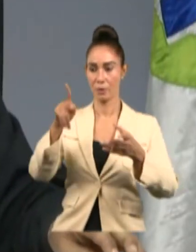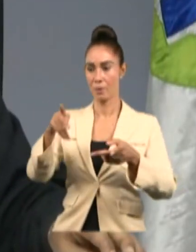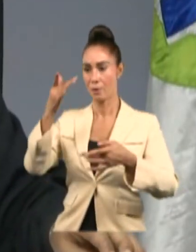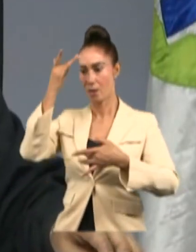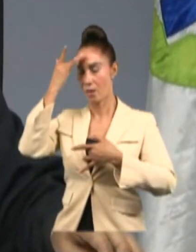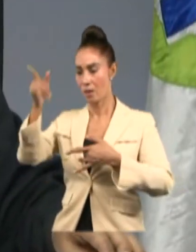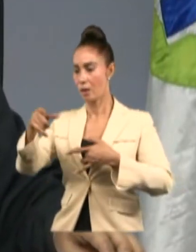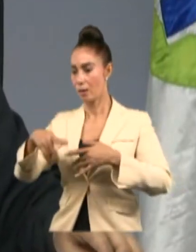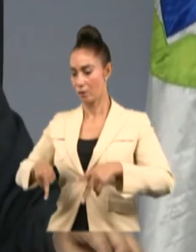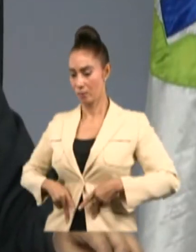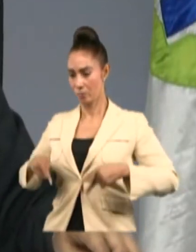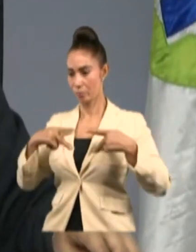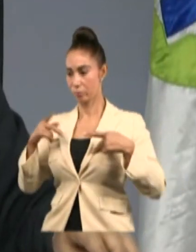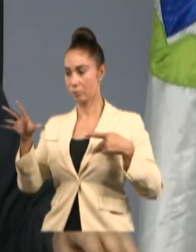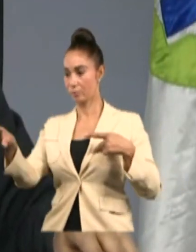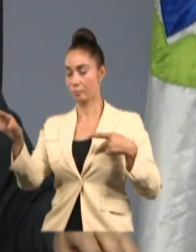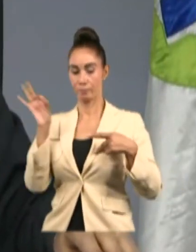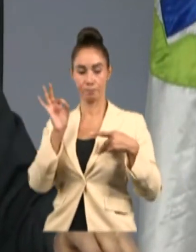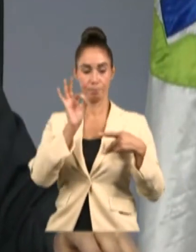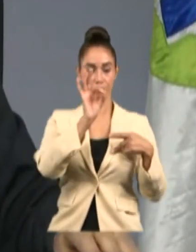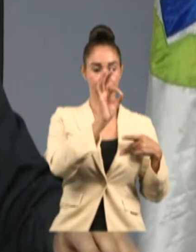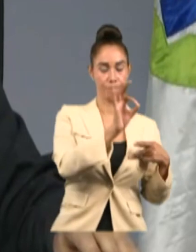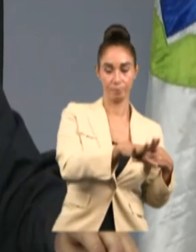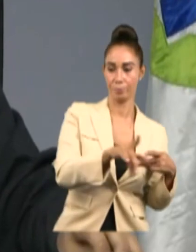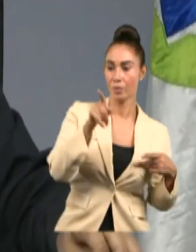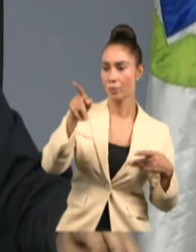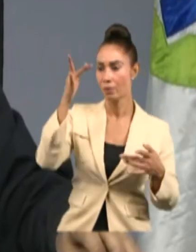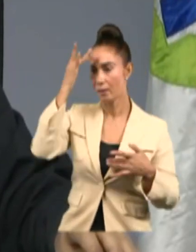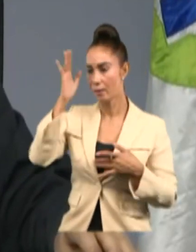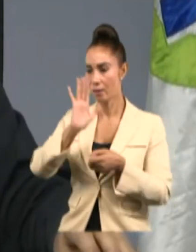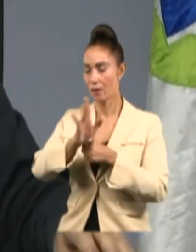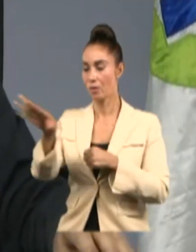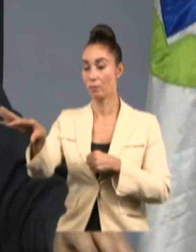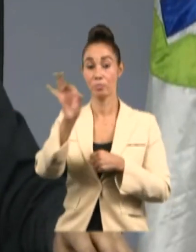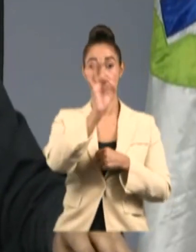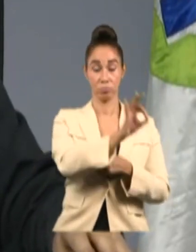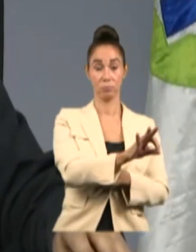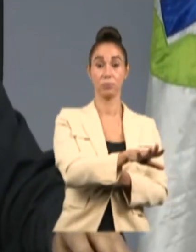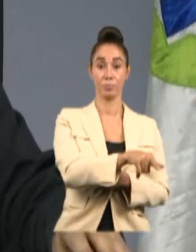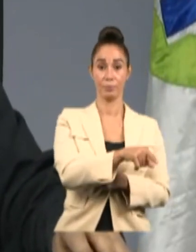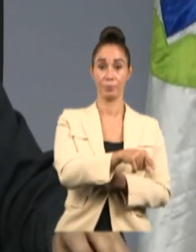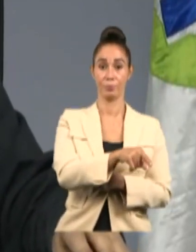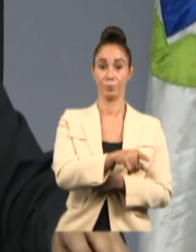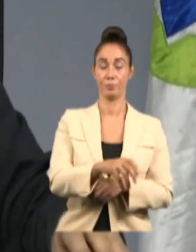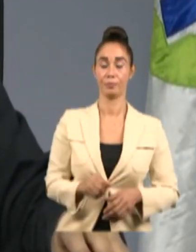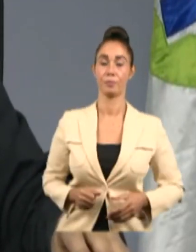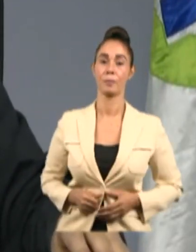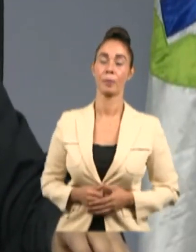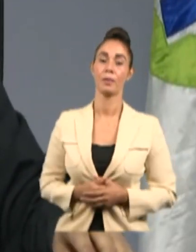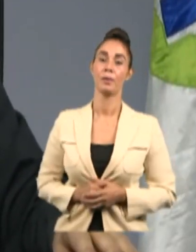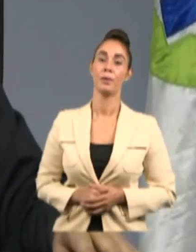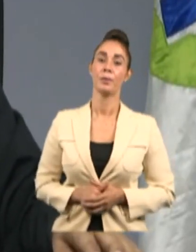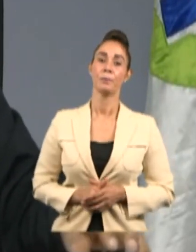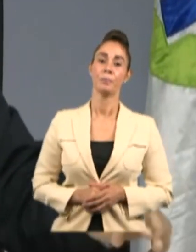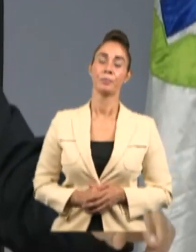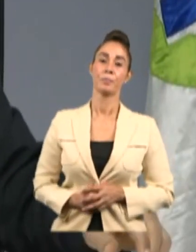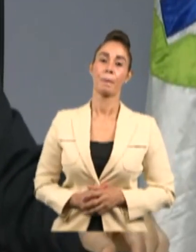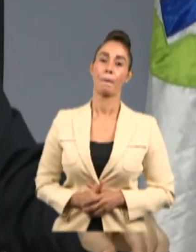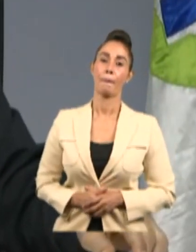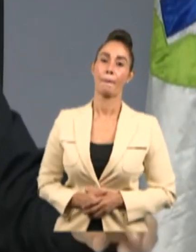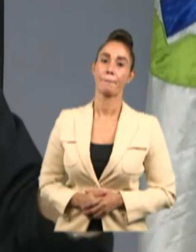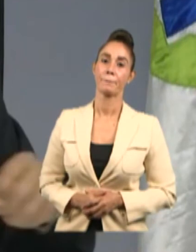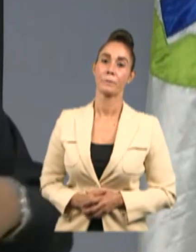aislamiento que ya tenemos establecidas. ¿Por qué participa y se está moviendo activamente